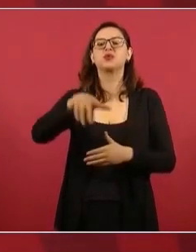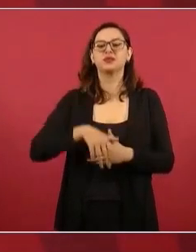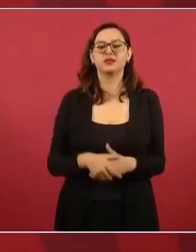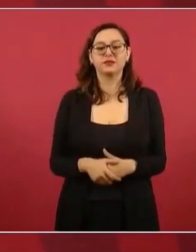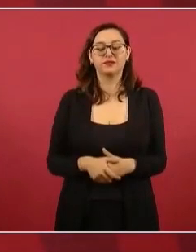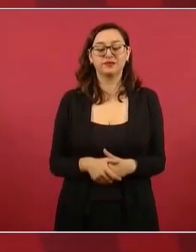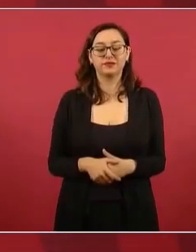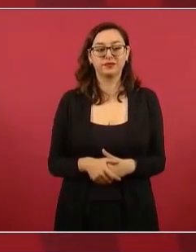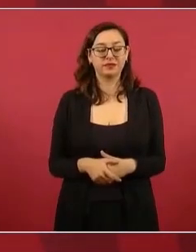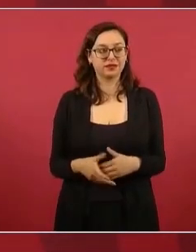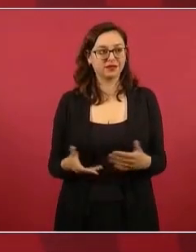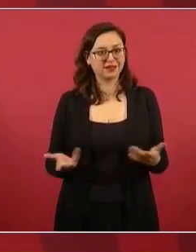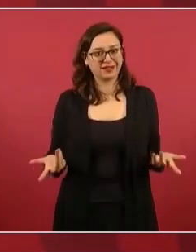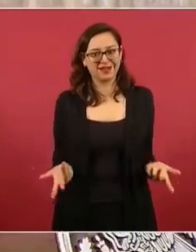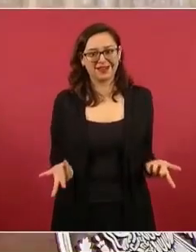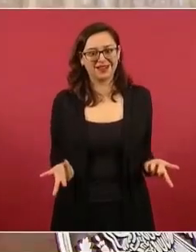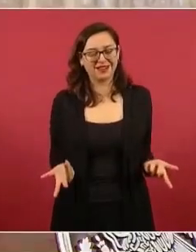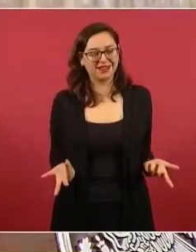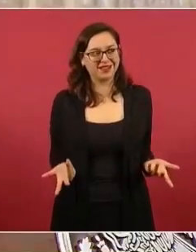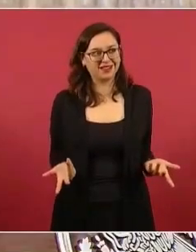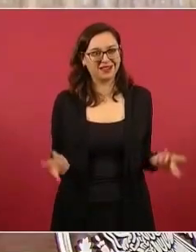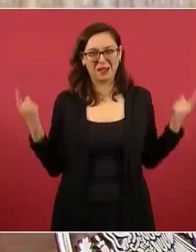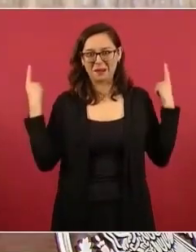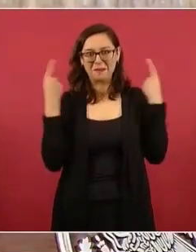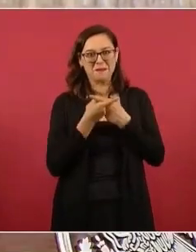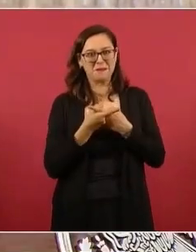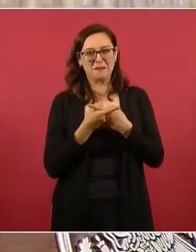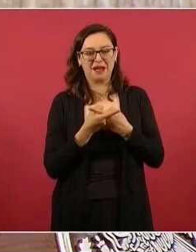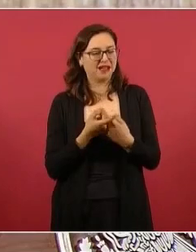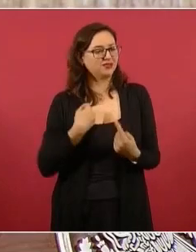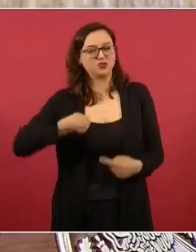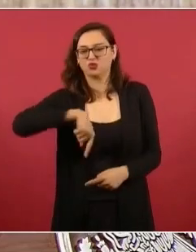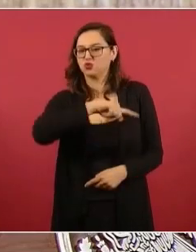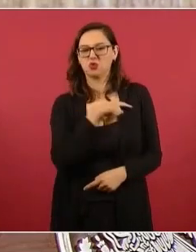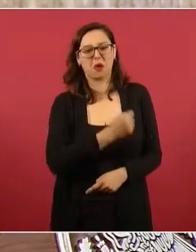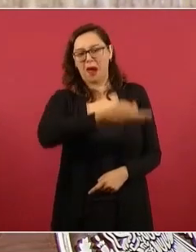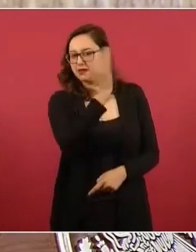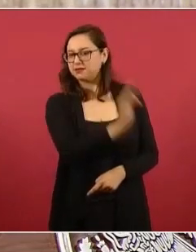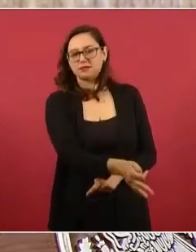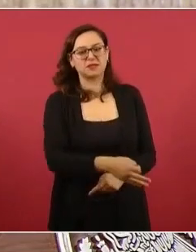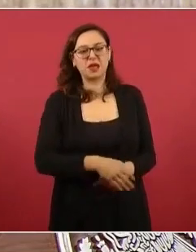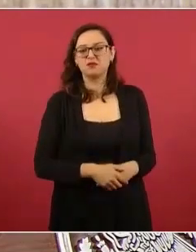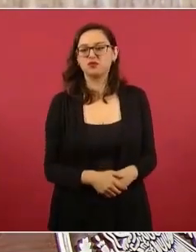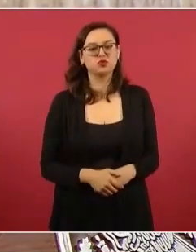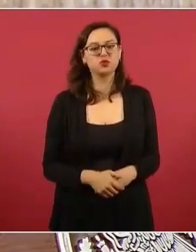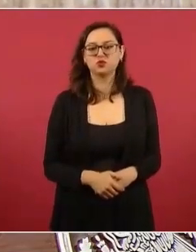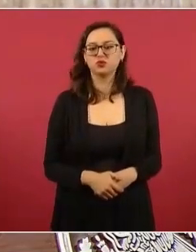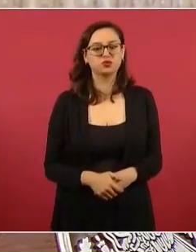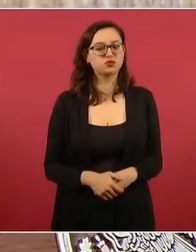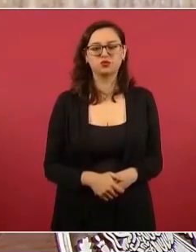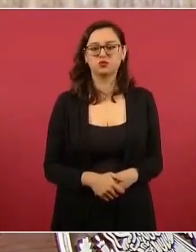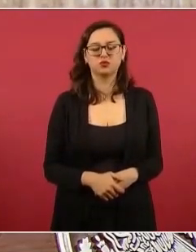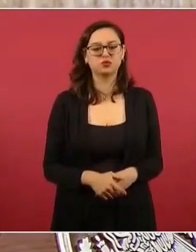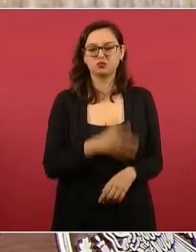Eso es lo que no aceptamos, ese doble rasero.